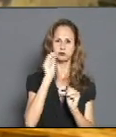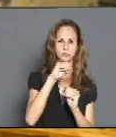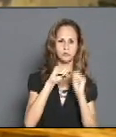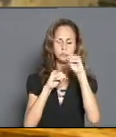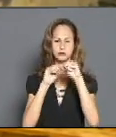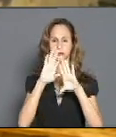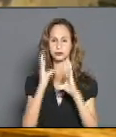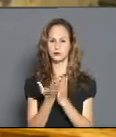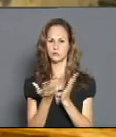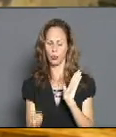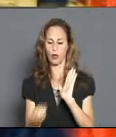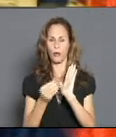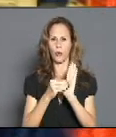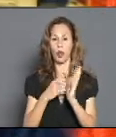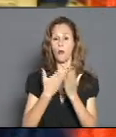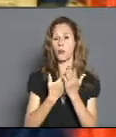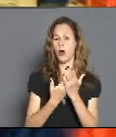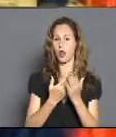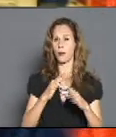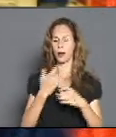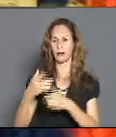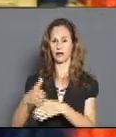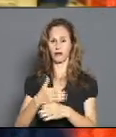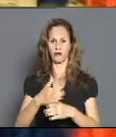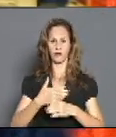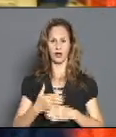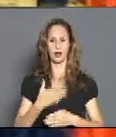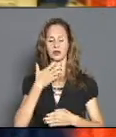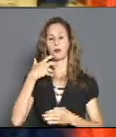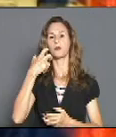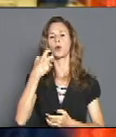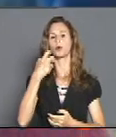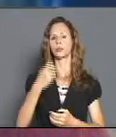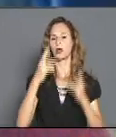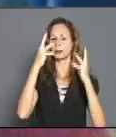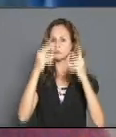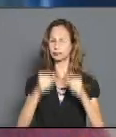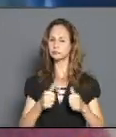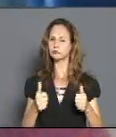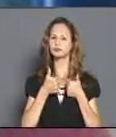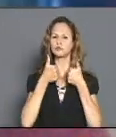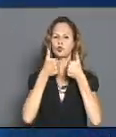puesta en marcha, de prueba y tenemos que decir que los resultados son satisfactorios.